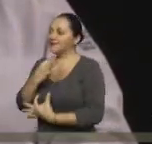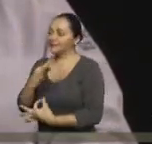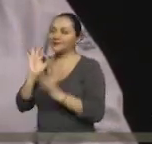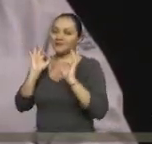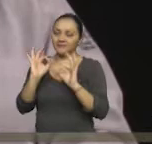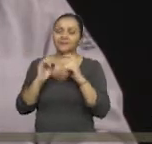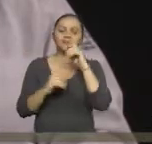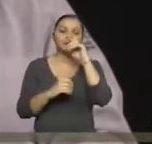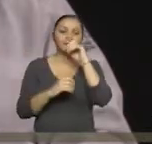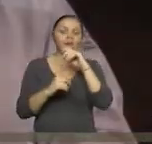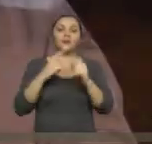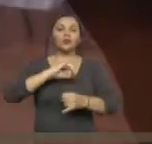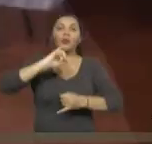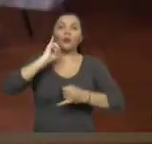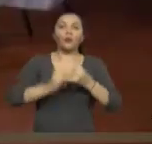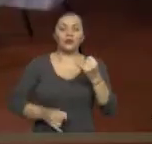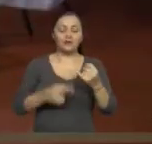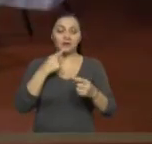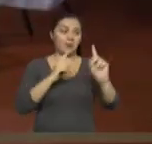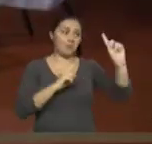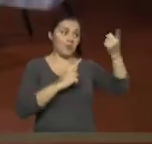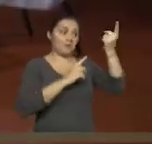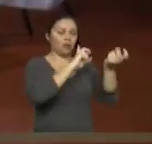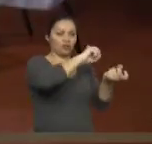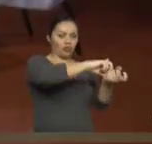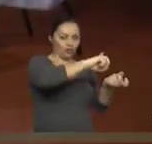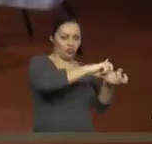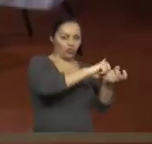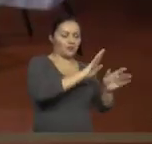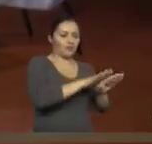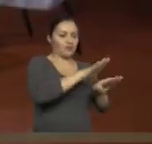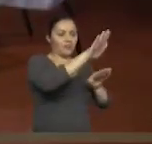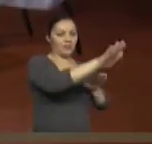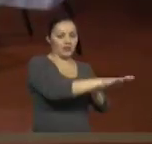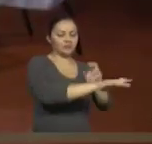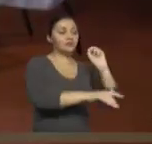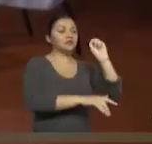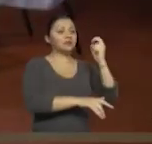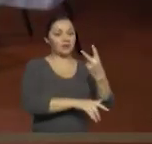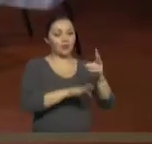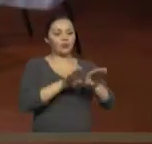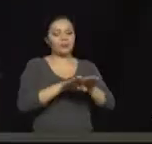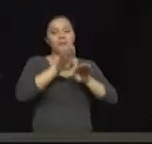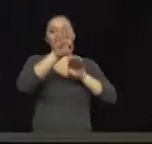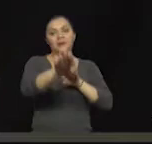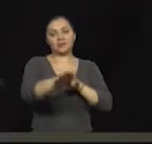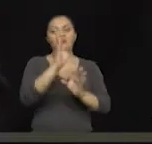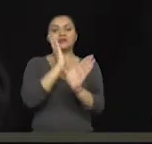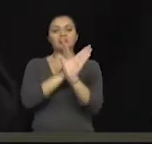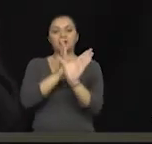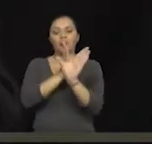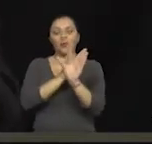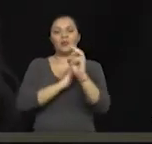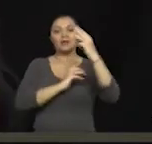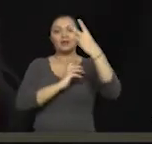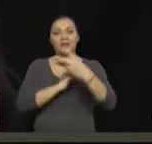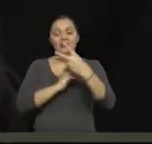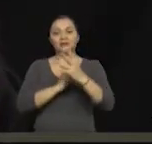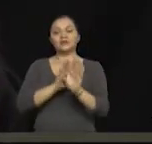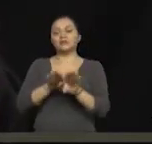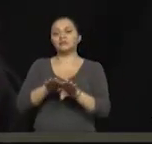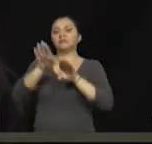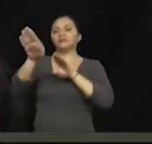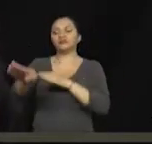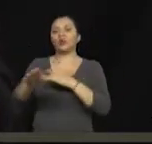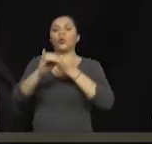Tú eres el último, el último, podríamos decir, la última persona, el último profesional que revisa y